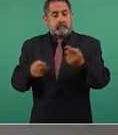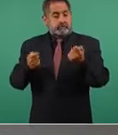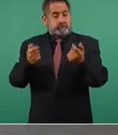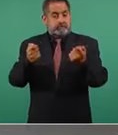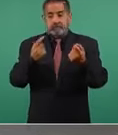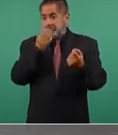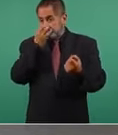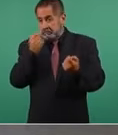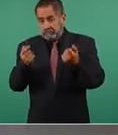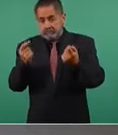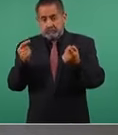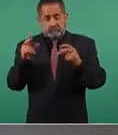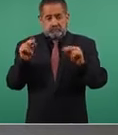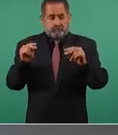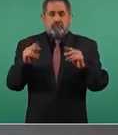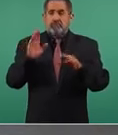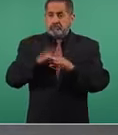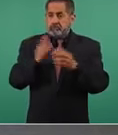cosa